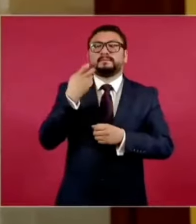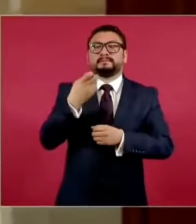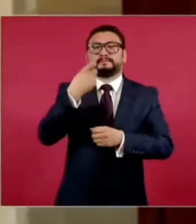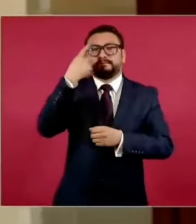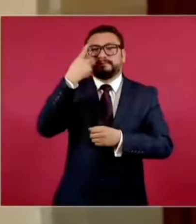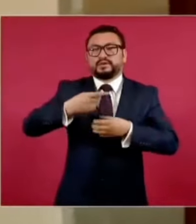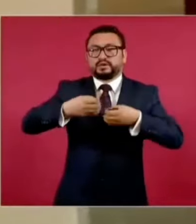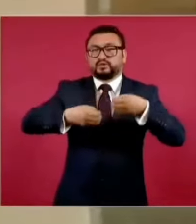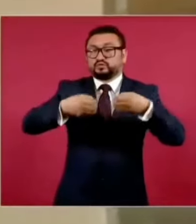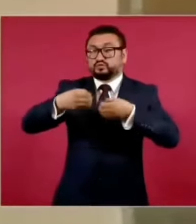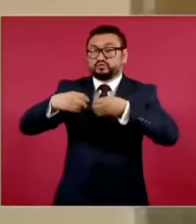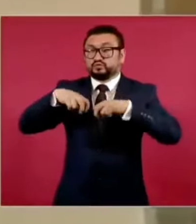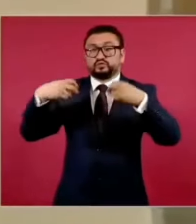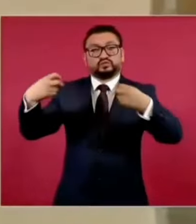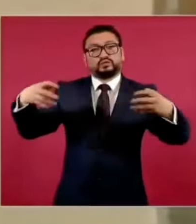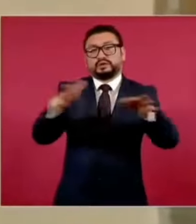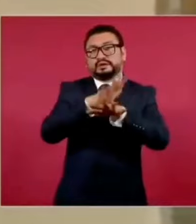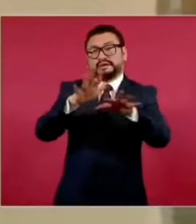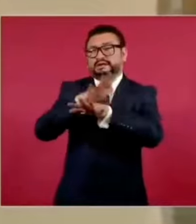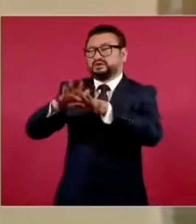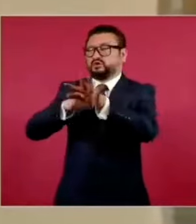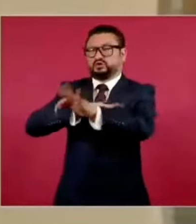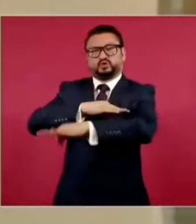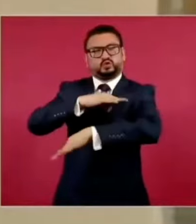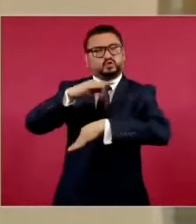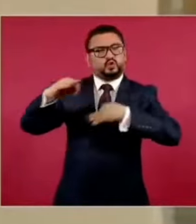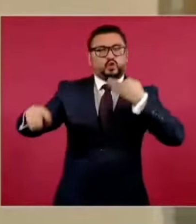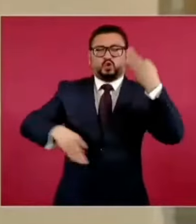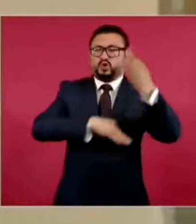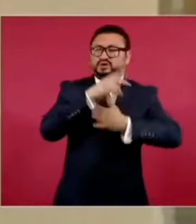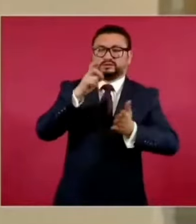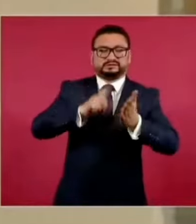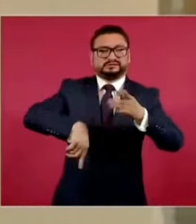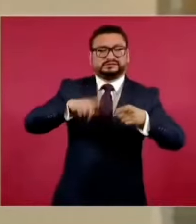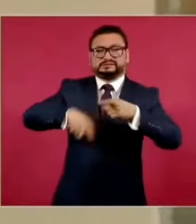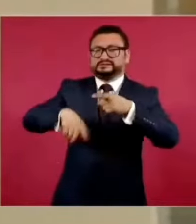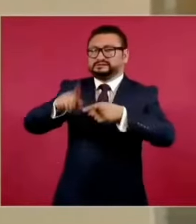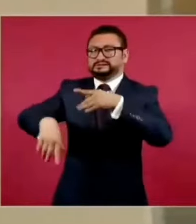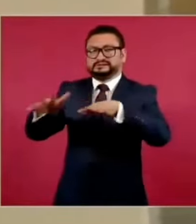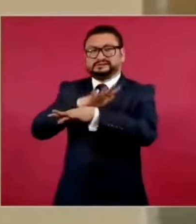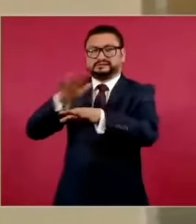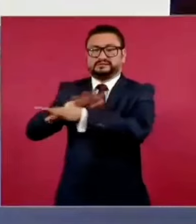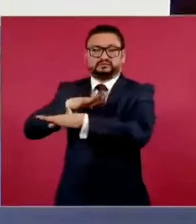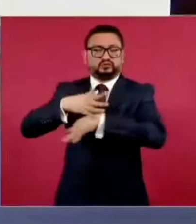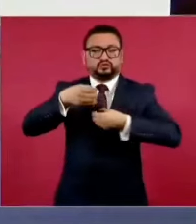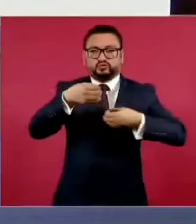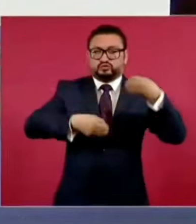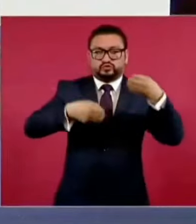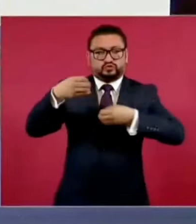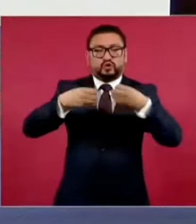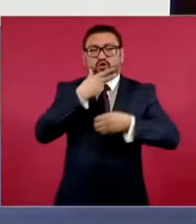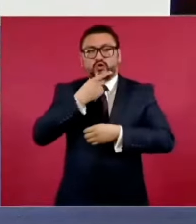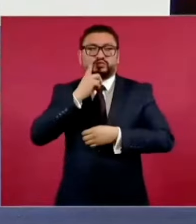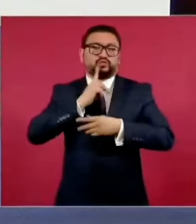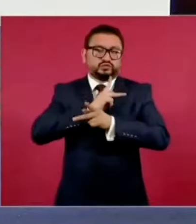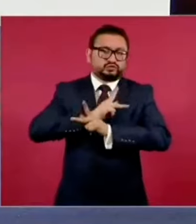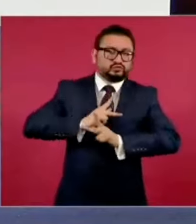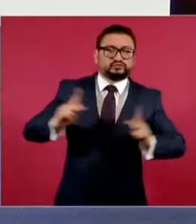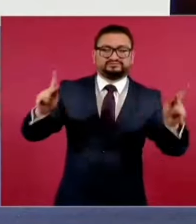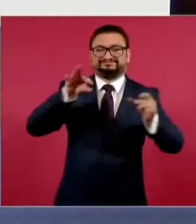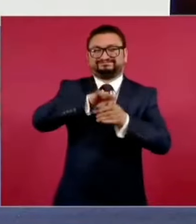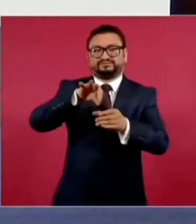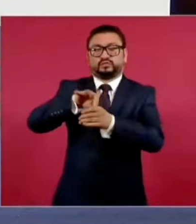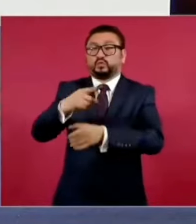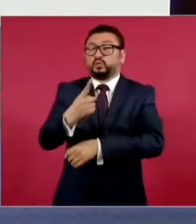todos los jueces, las juezas, todos los magistrados y todos los ministros. Es decir, por esa